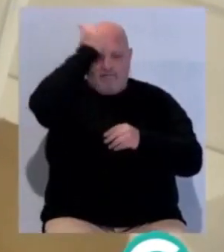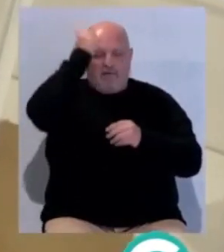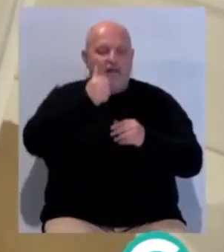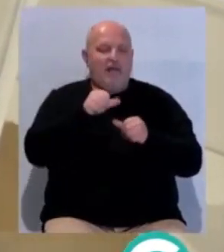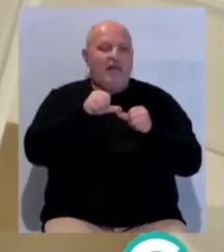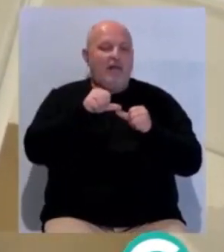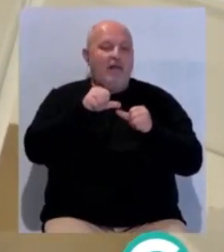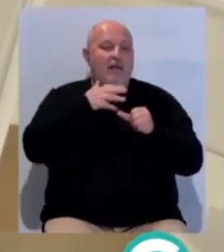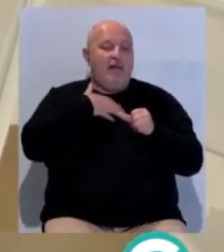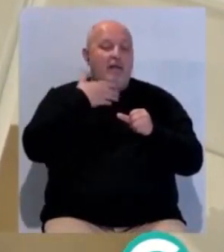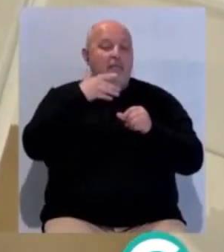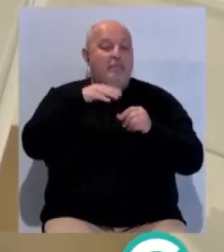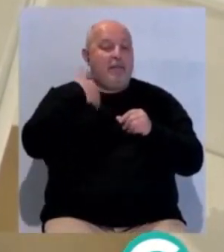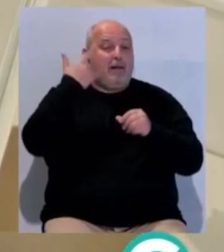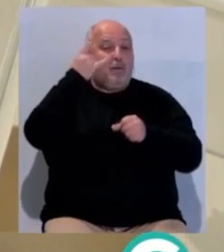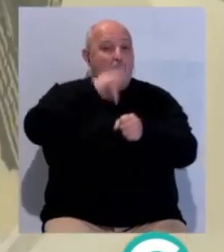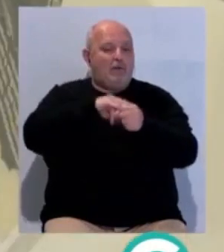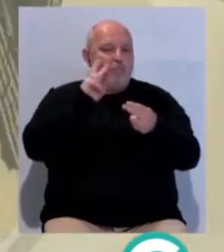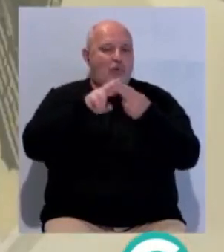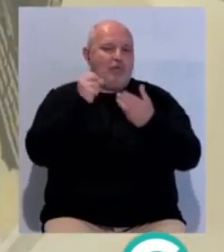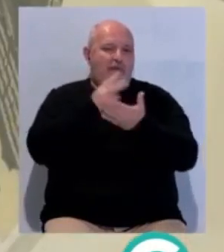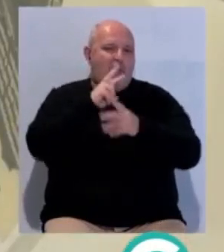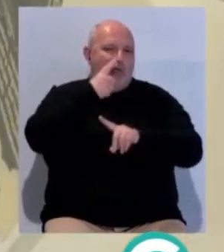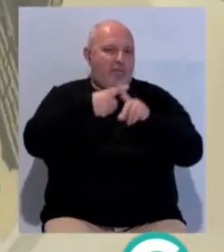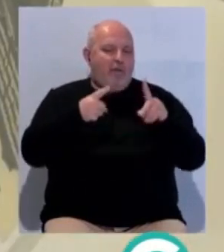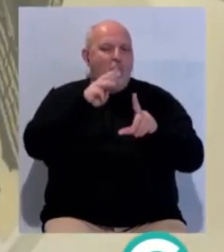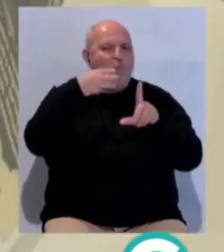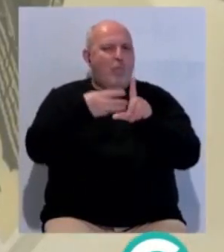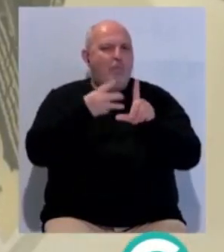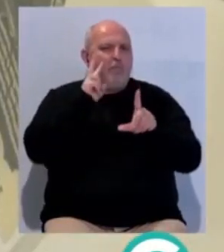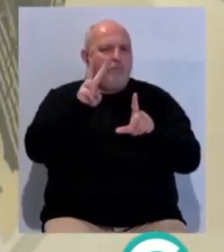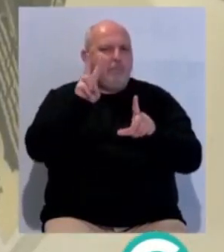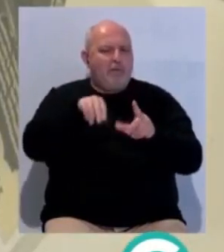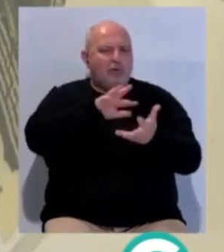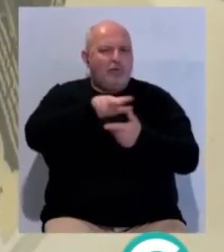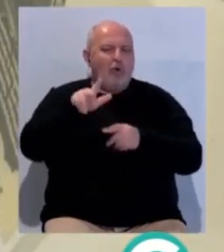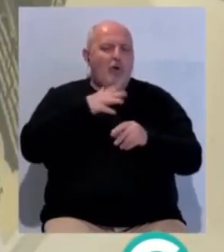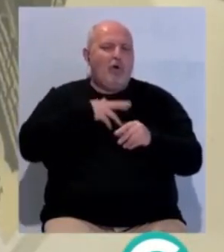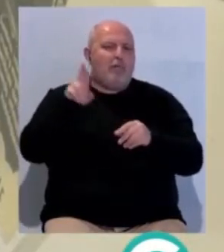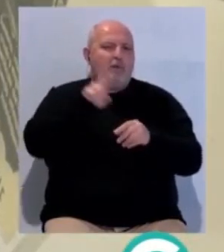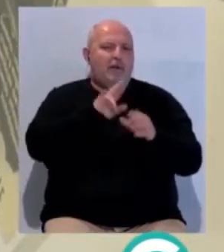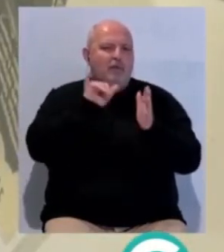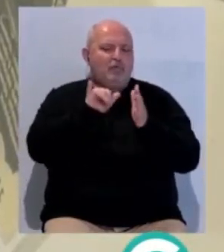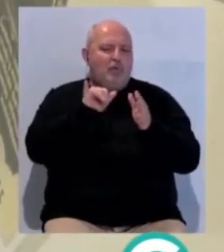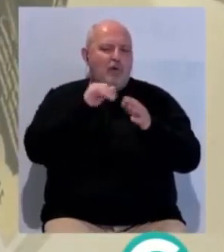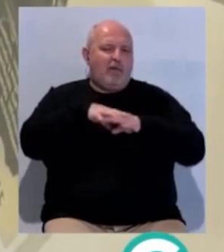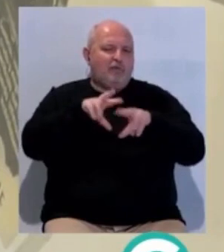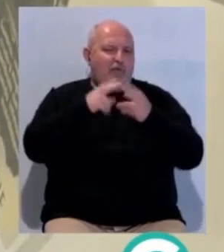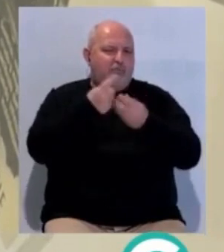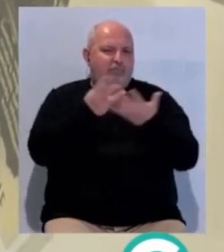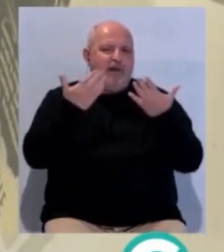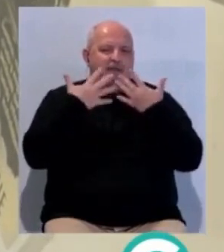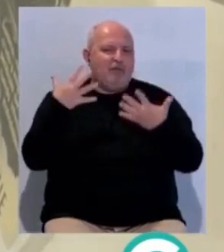abril, a partir de las 8 y media de la tarde. Más noticias y también en nuestra página web en ondacadiz.es y en nuestros perfiles de redes sociales.